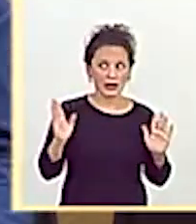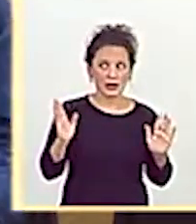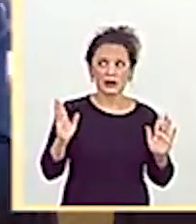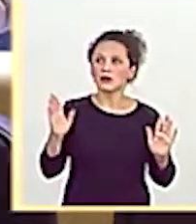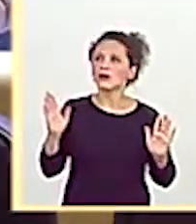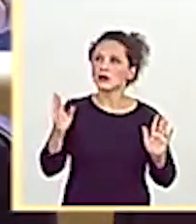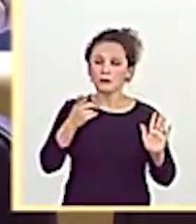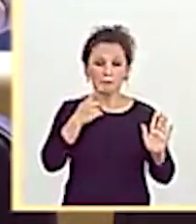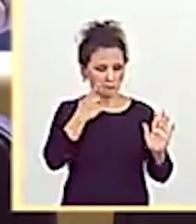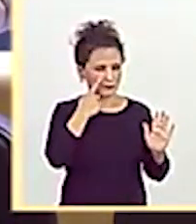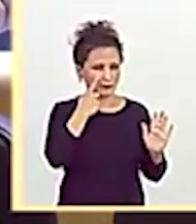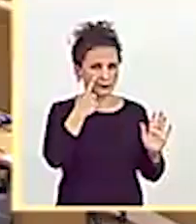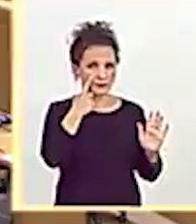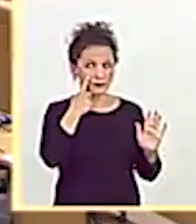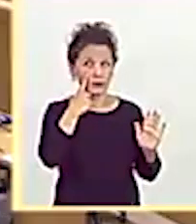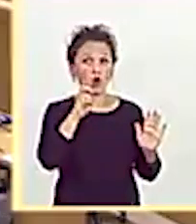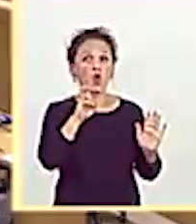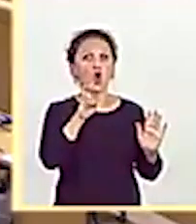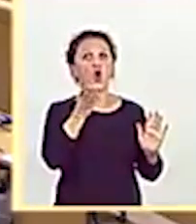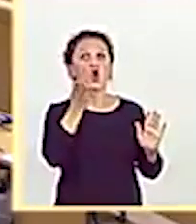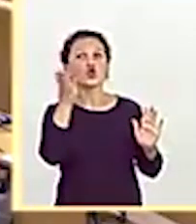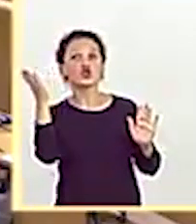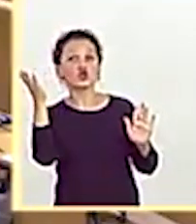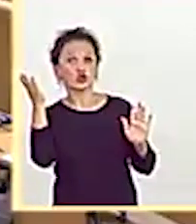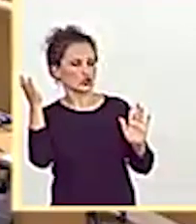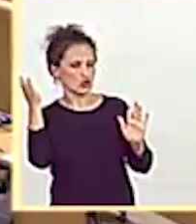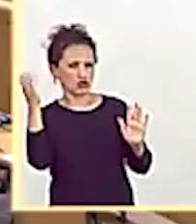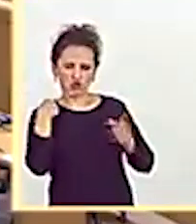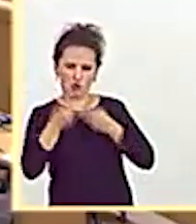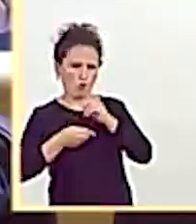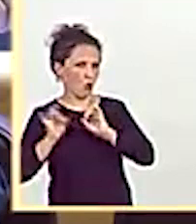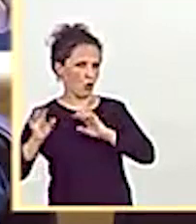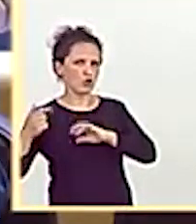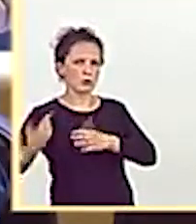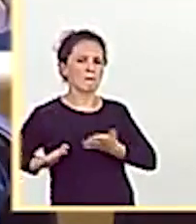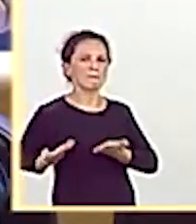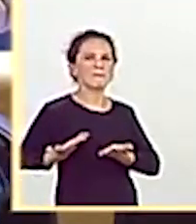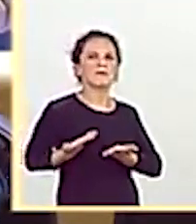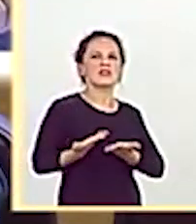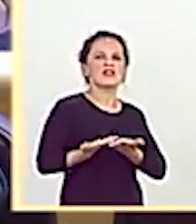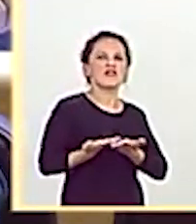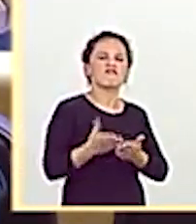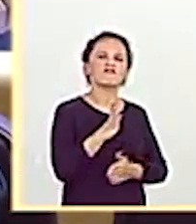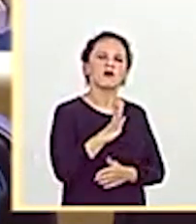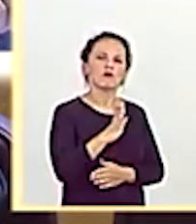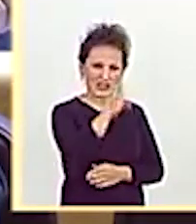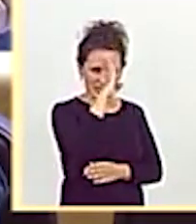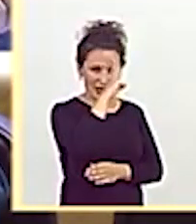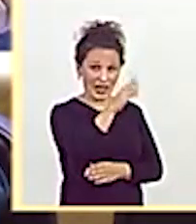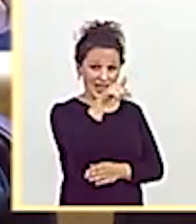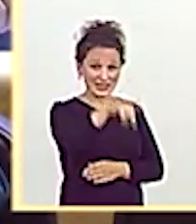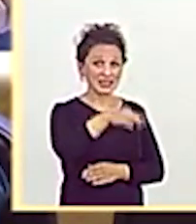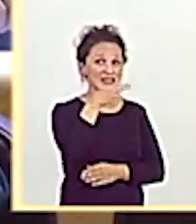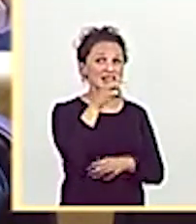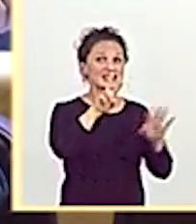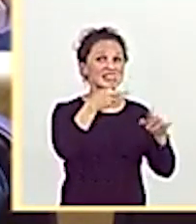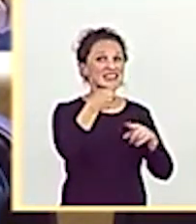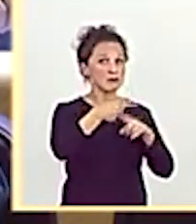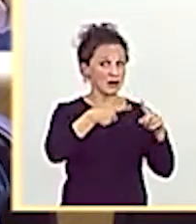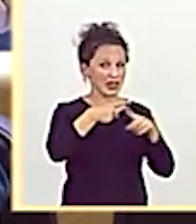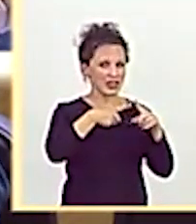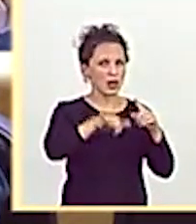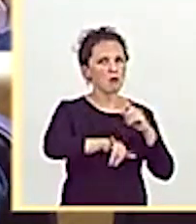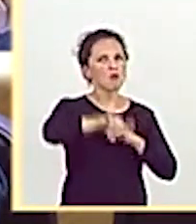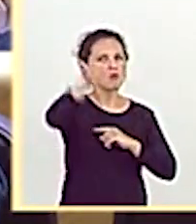Señora CELA, no voy a hacer como harían otros. Le voy pedir un favor directamente. Esta tarde a las siete y media sale un vuelo a Bilbao. Cójalo.